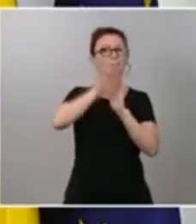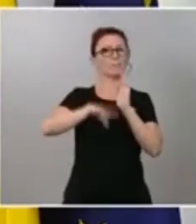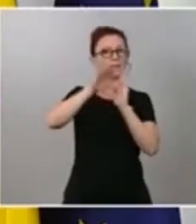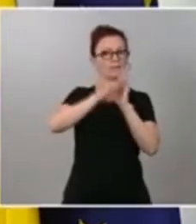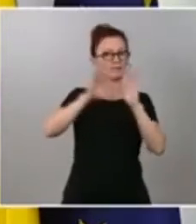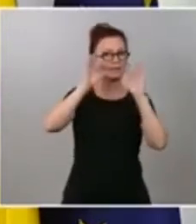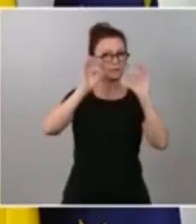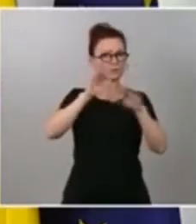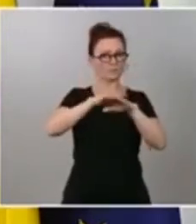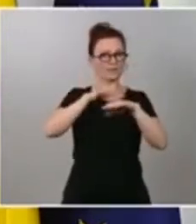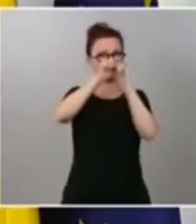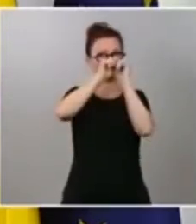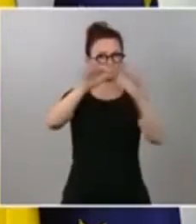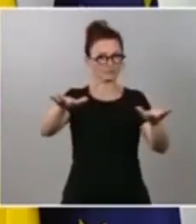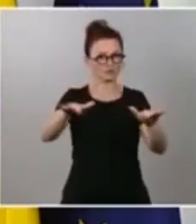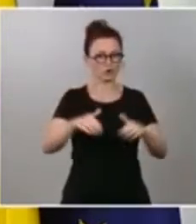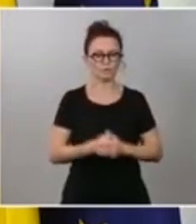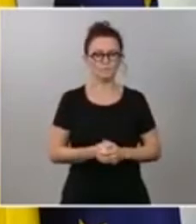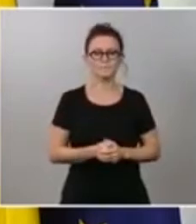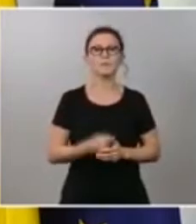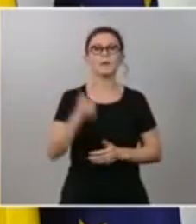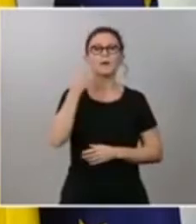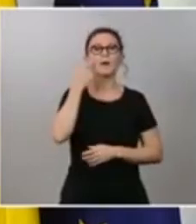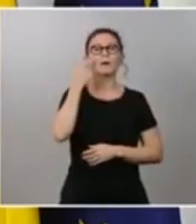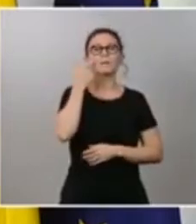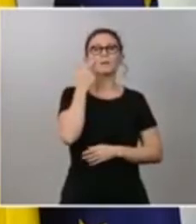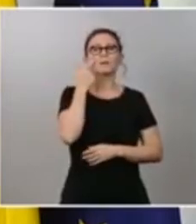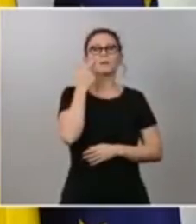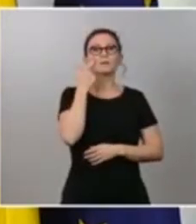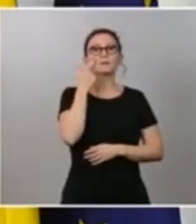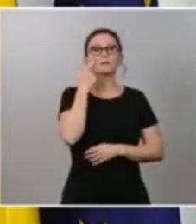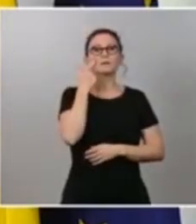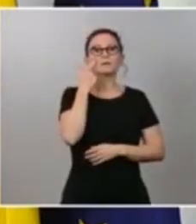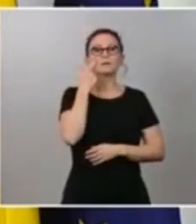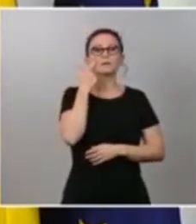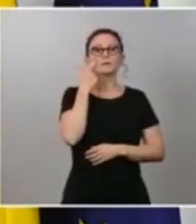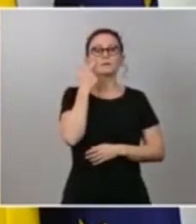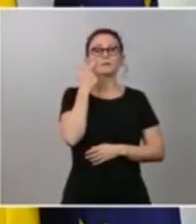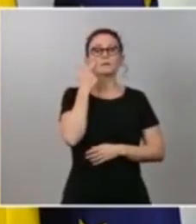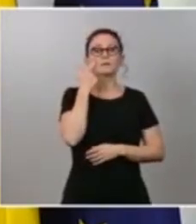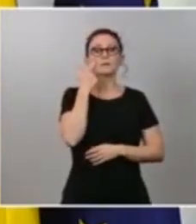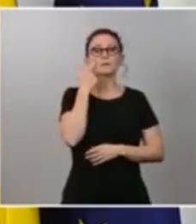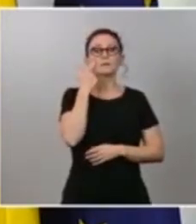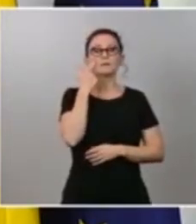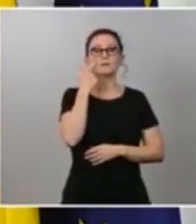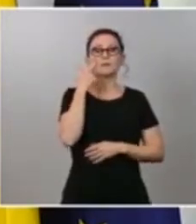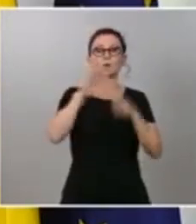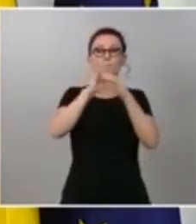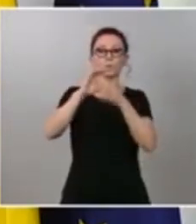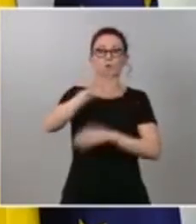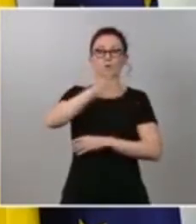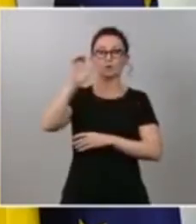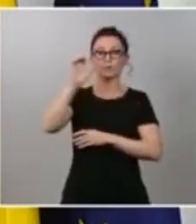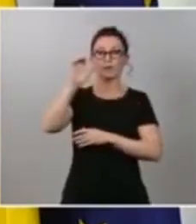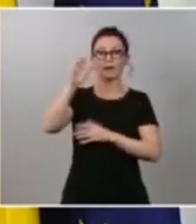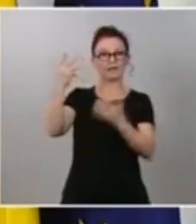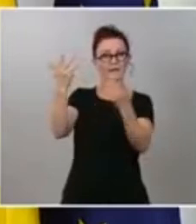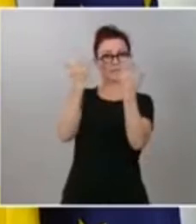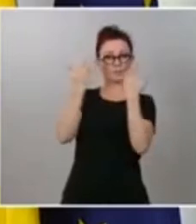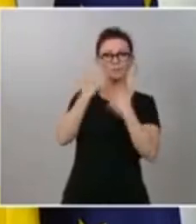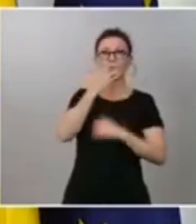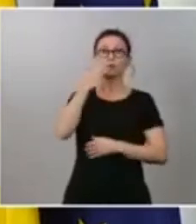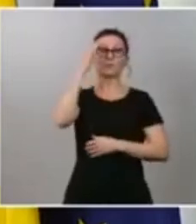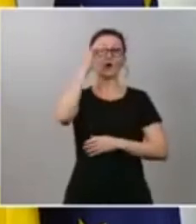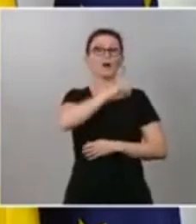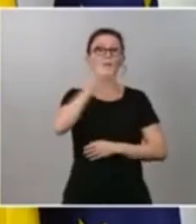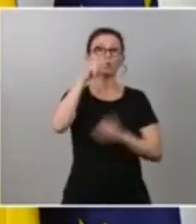si uno lee las recomendaciones que hace la Unión Europea por ejemplo en el semestre europeo del año 2019 y el año 2020 que son